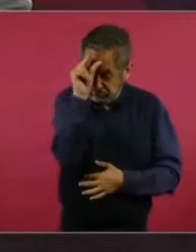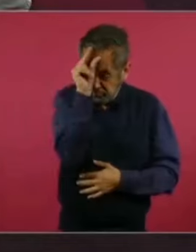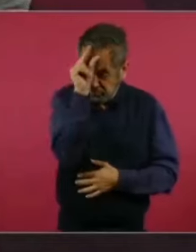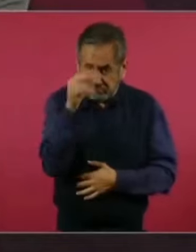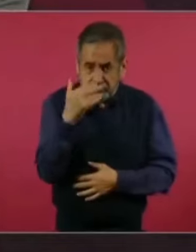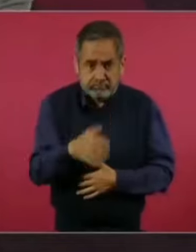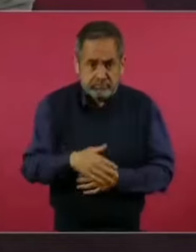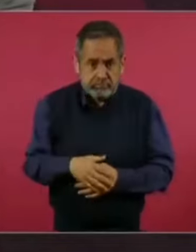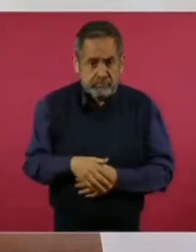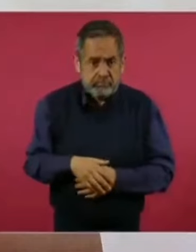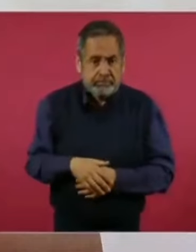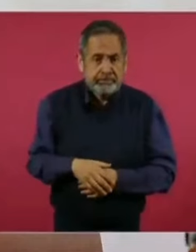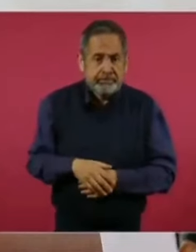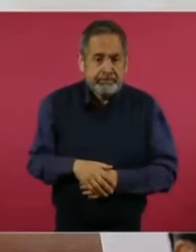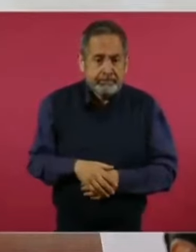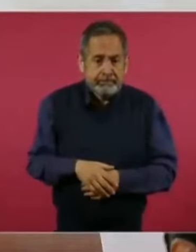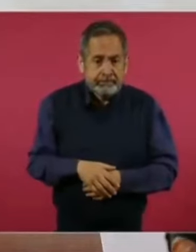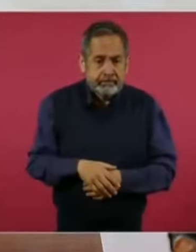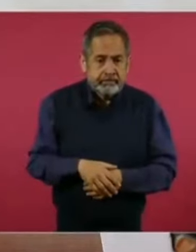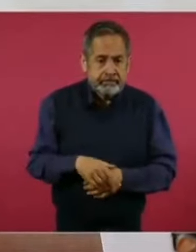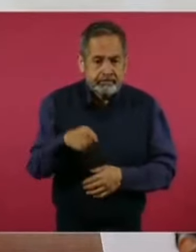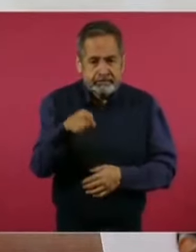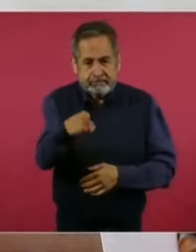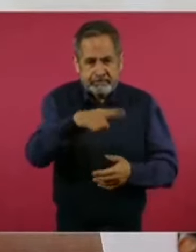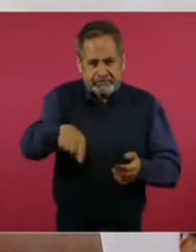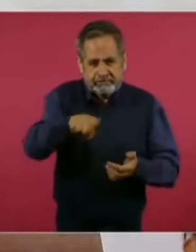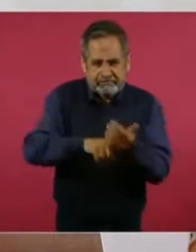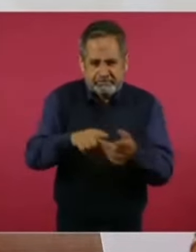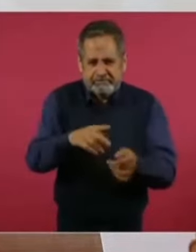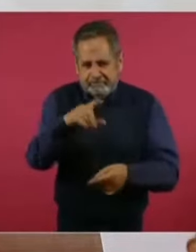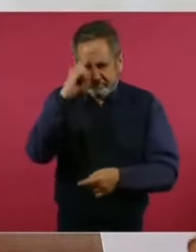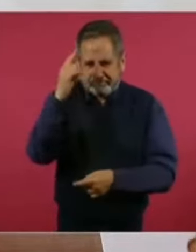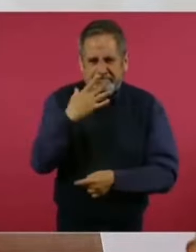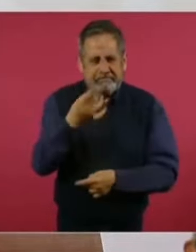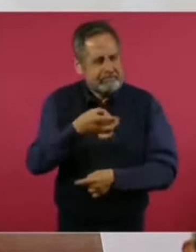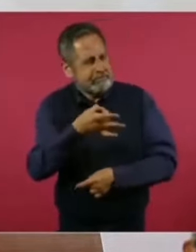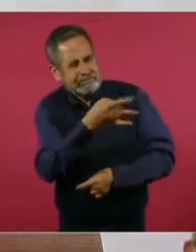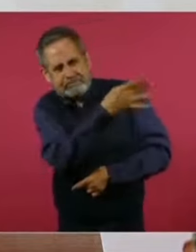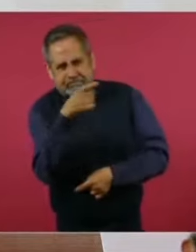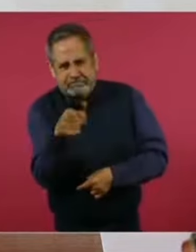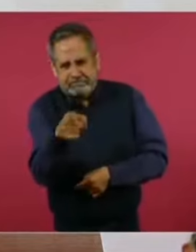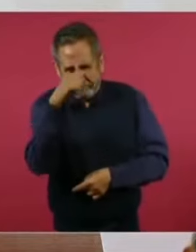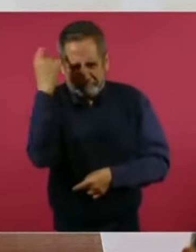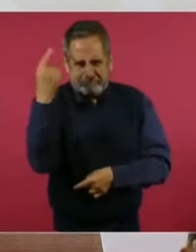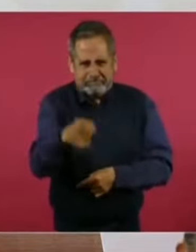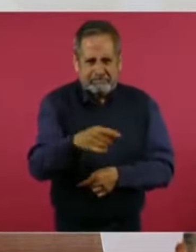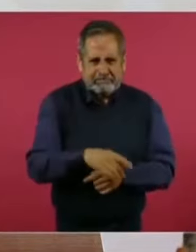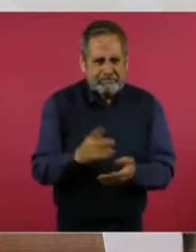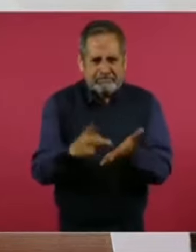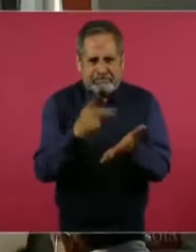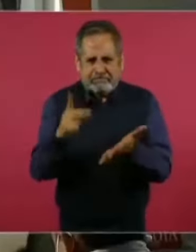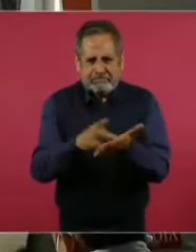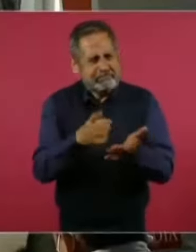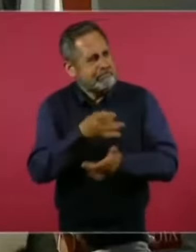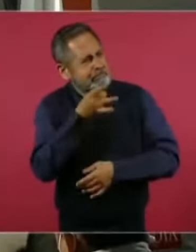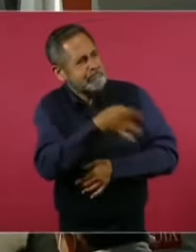Tú te los cepillas, tiro por viaje.